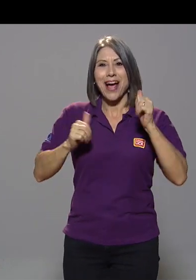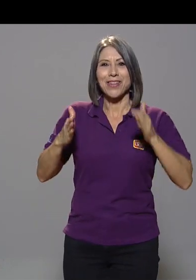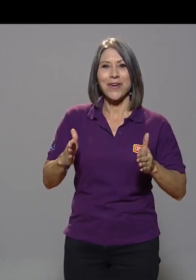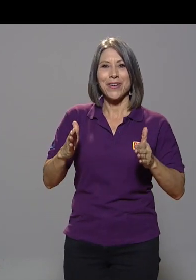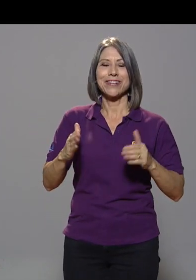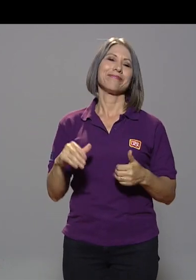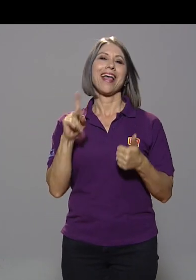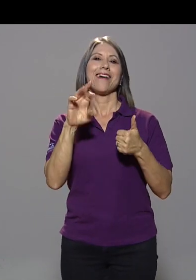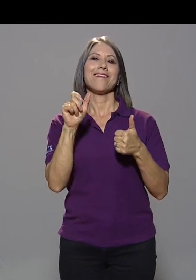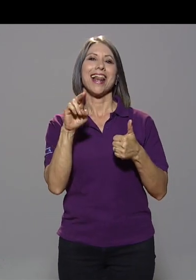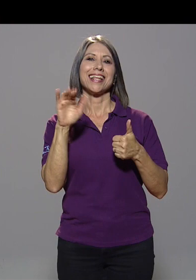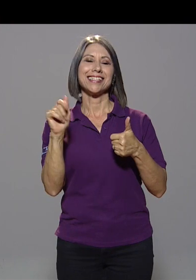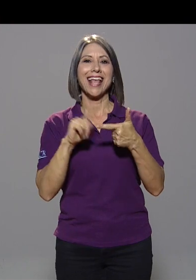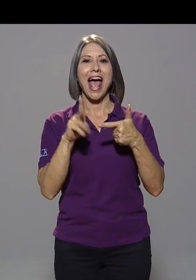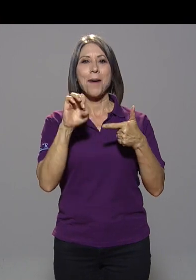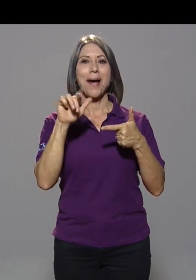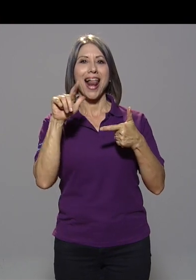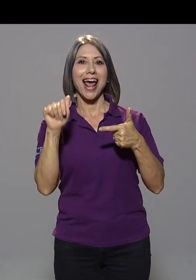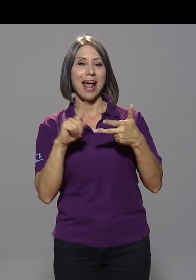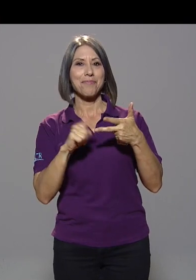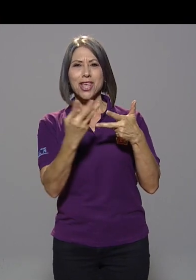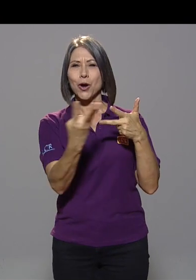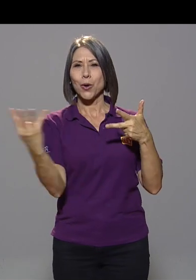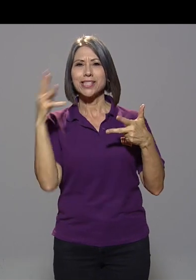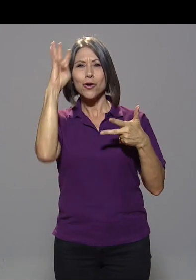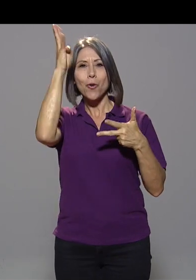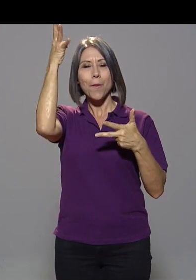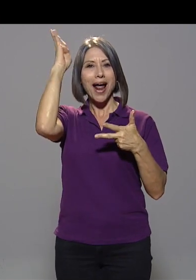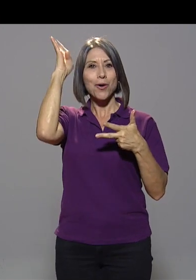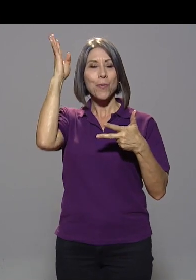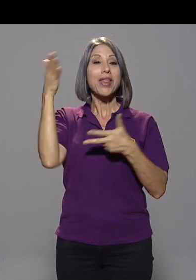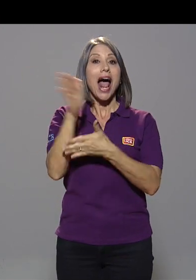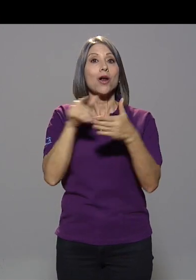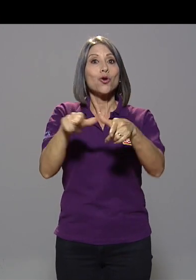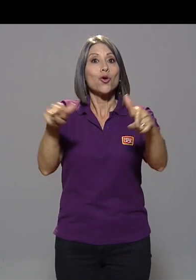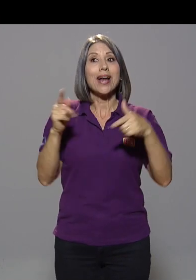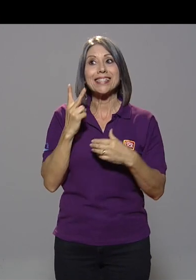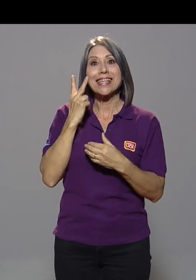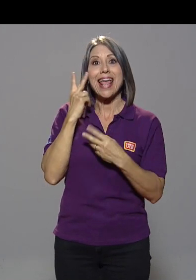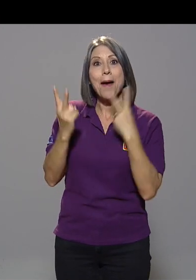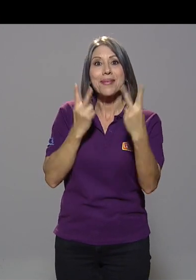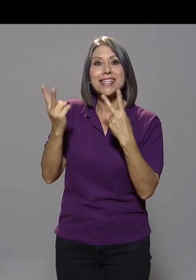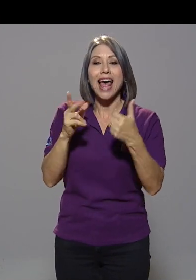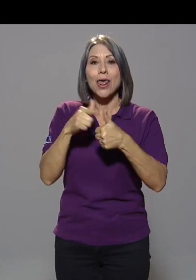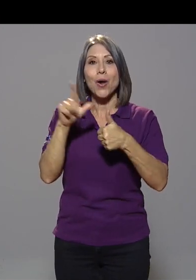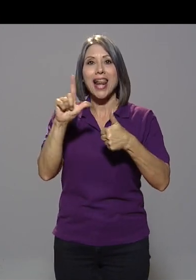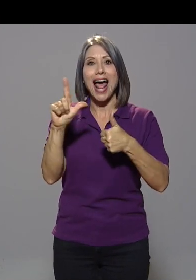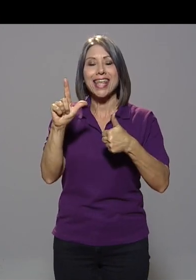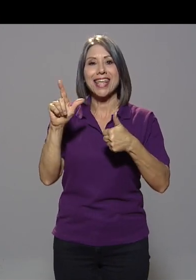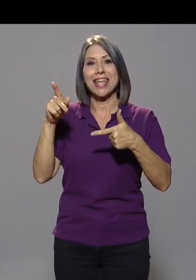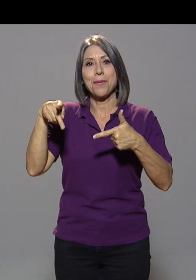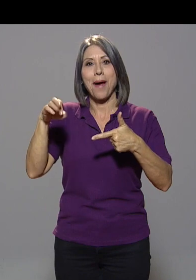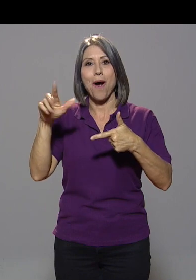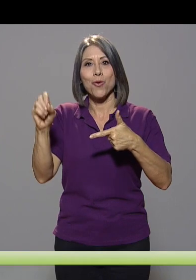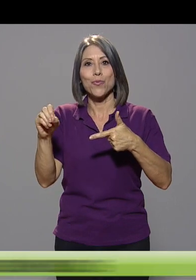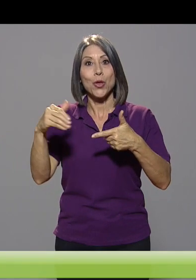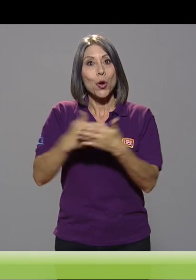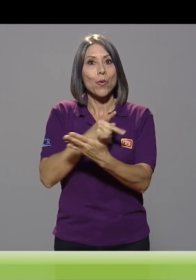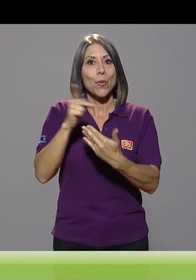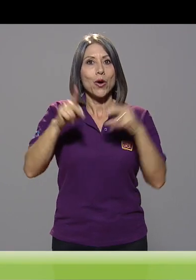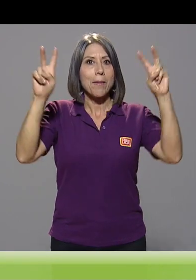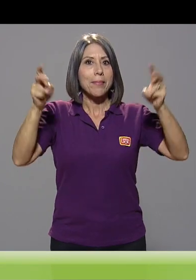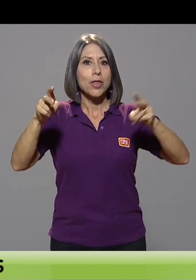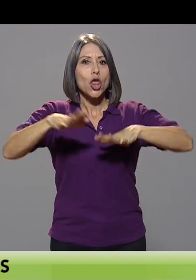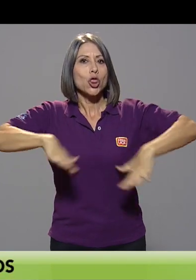Valencia, Málaga y hasta el Coliseo Romano son algunos de los lugares que han visitado Langui y Pablo. Y es que su nuevo programa, Donde